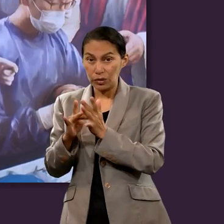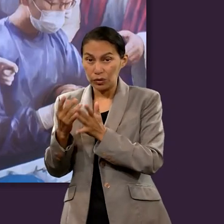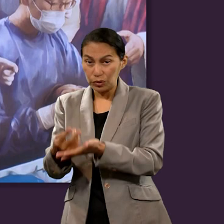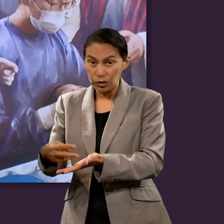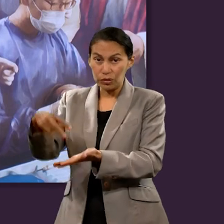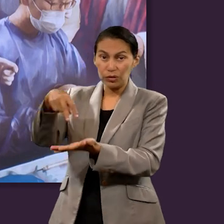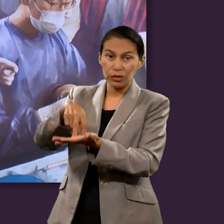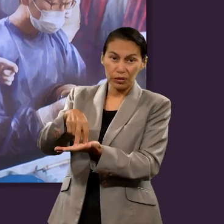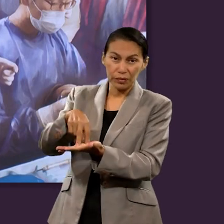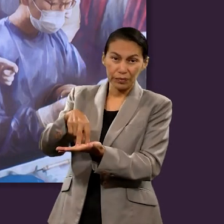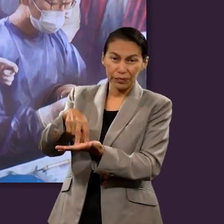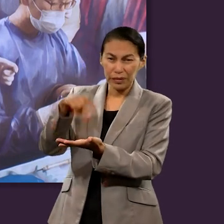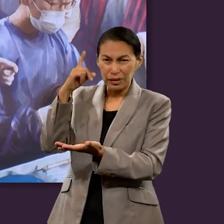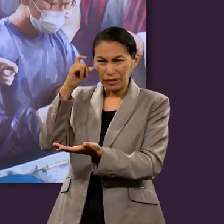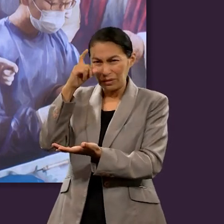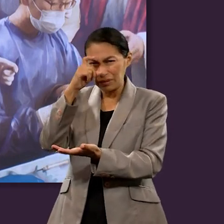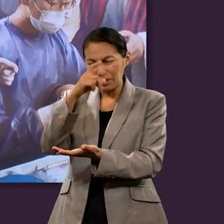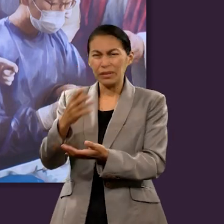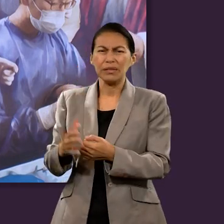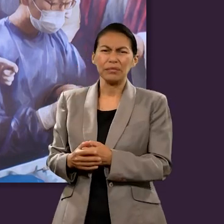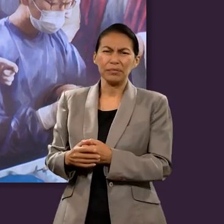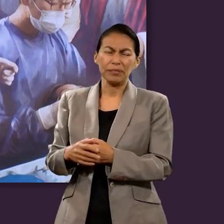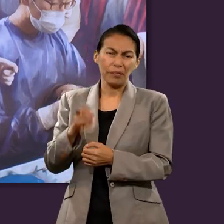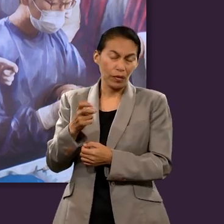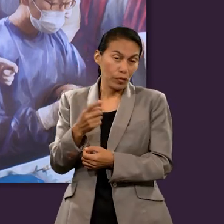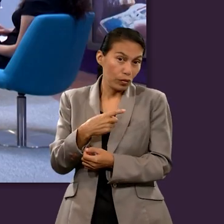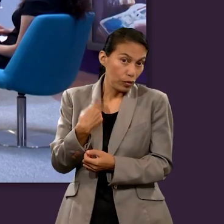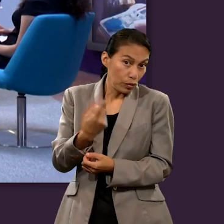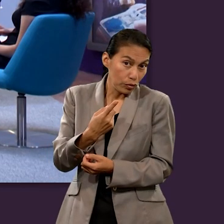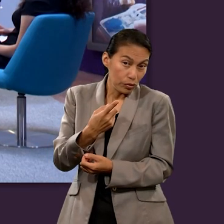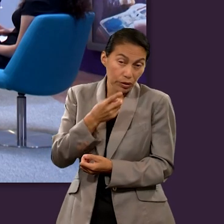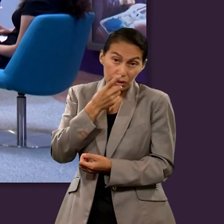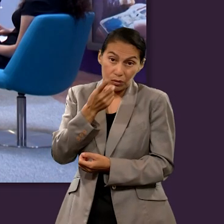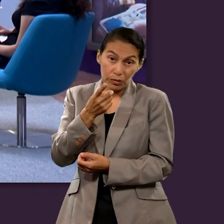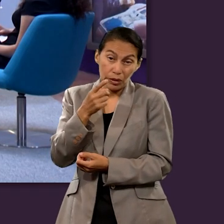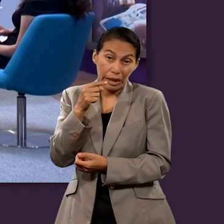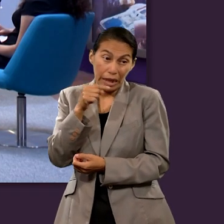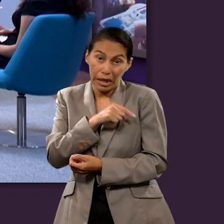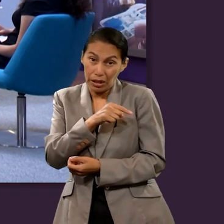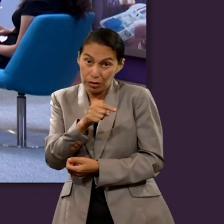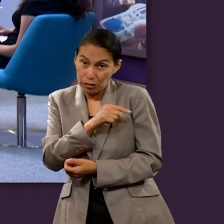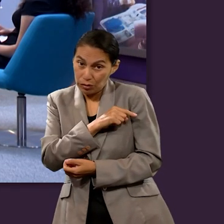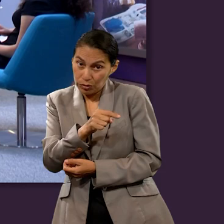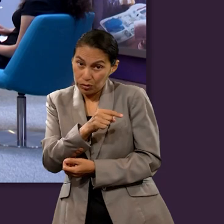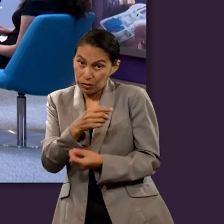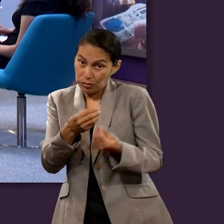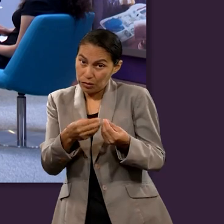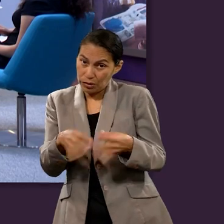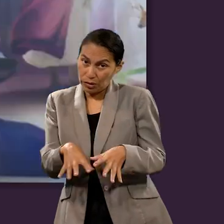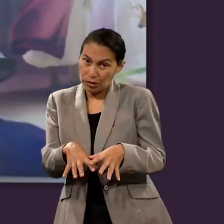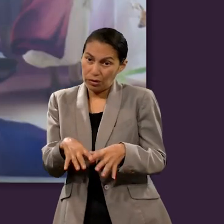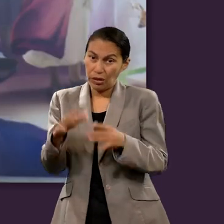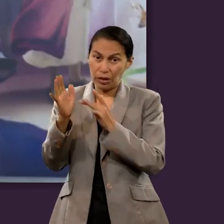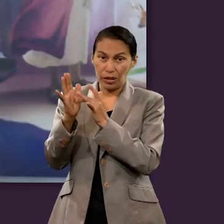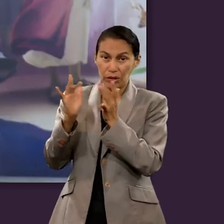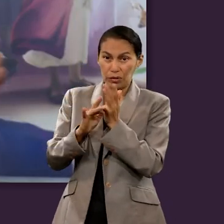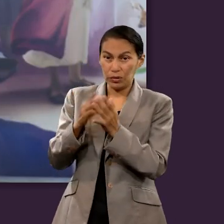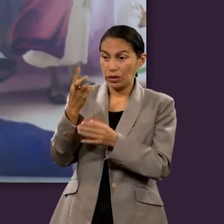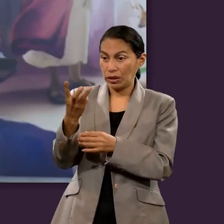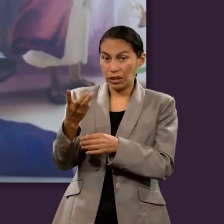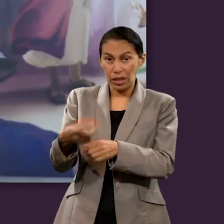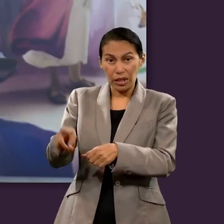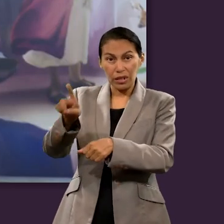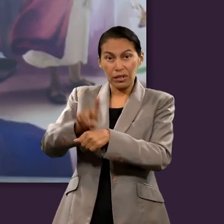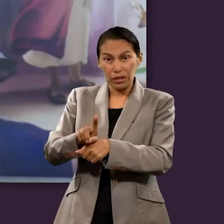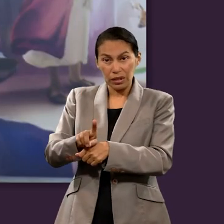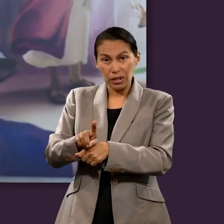resurrección, eso es un poco problemático porque entonces podemos decir que ellos se perdieron porque Jesús estuvo en la tumba